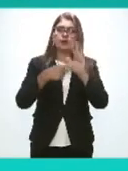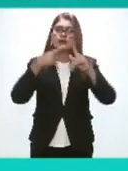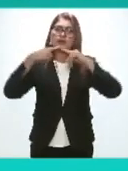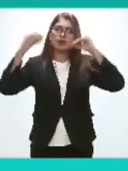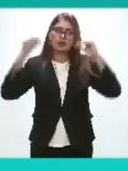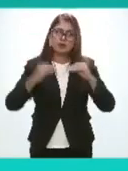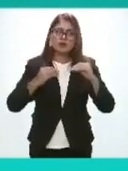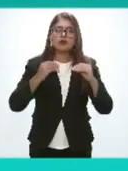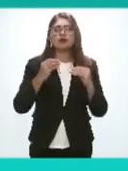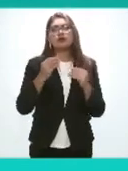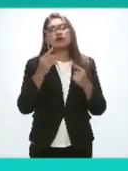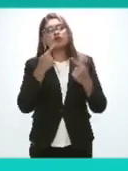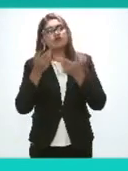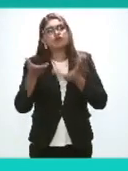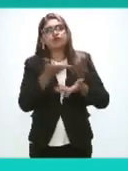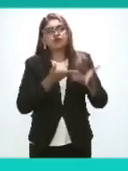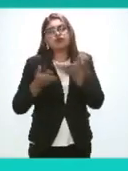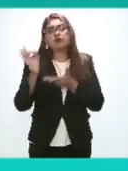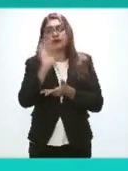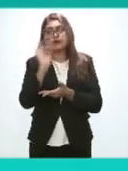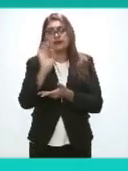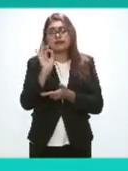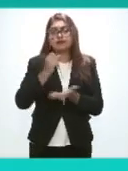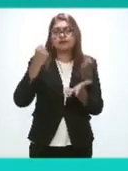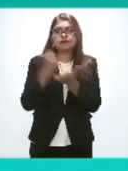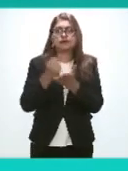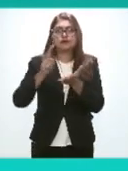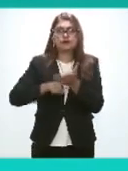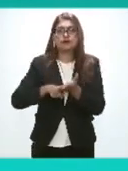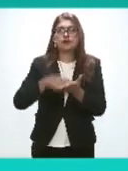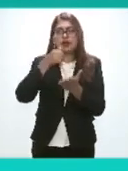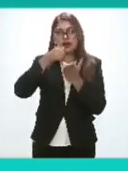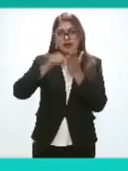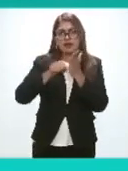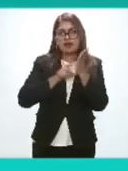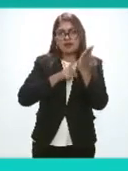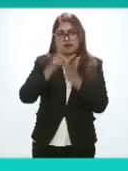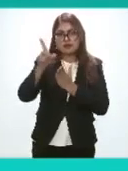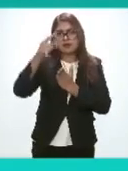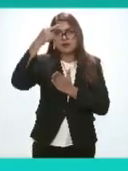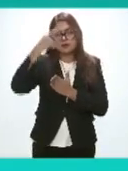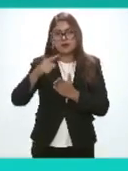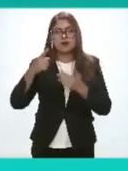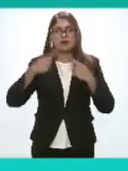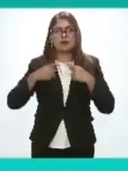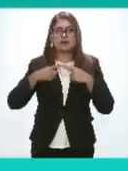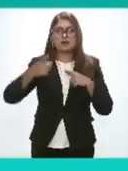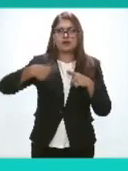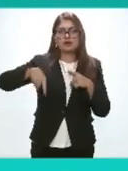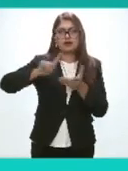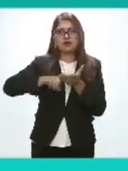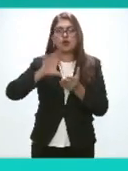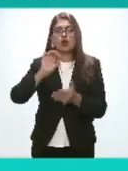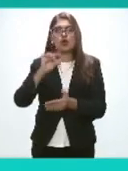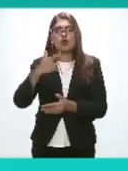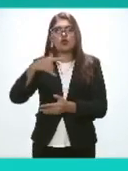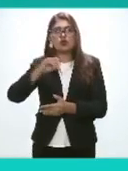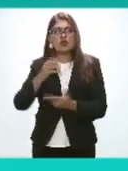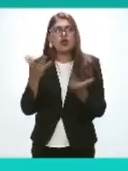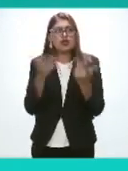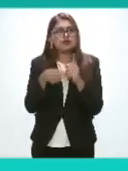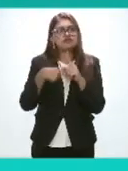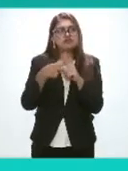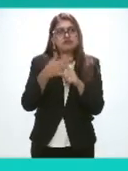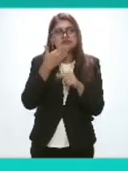discusión y en su caso aprobación de la carta de derechos de las personas en el entorno digital código de buenas prácticas que fue